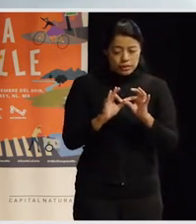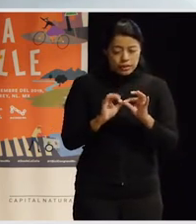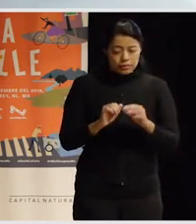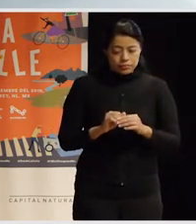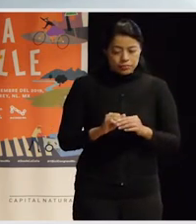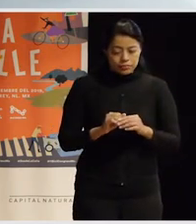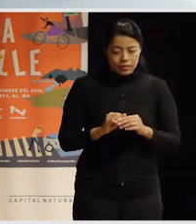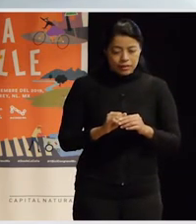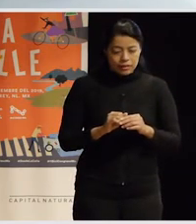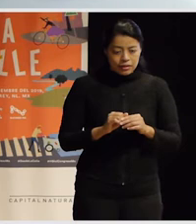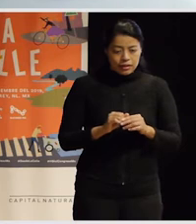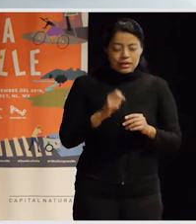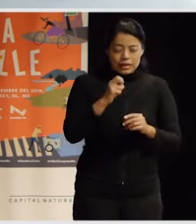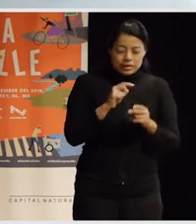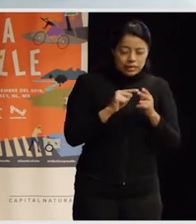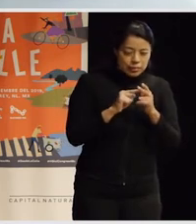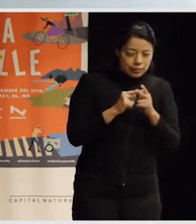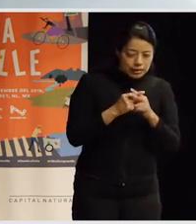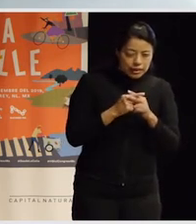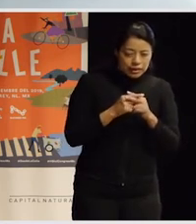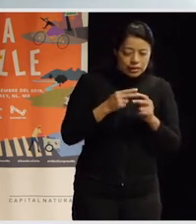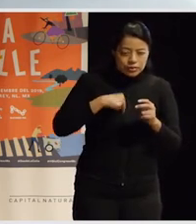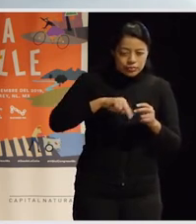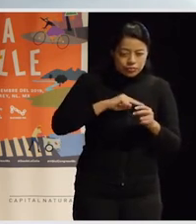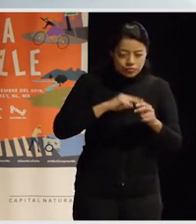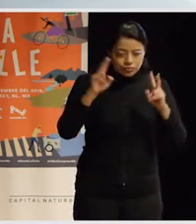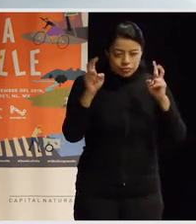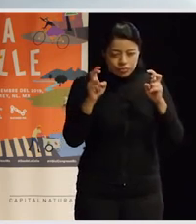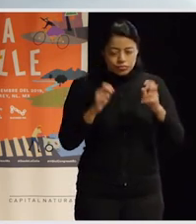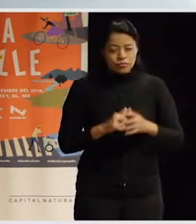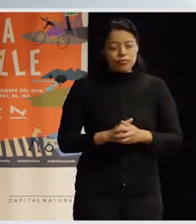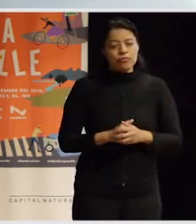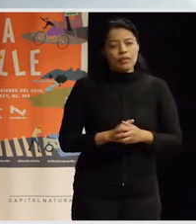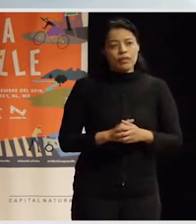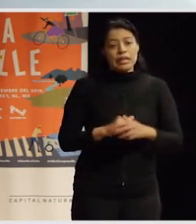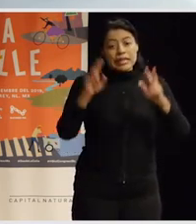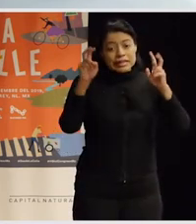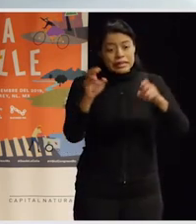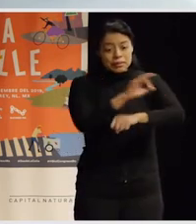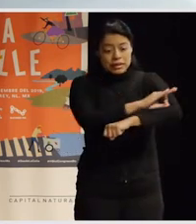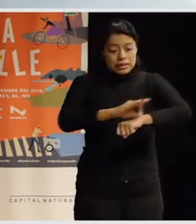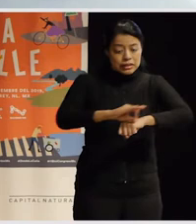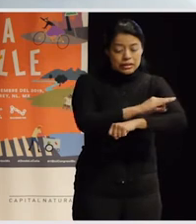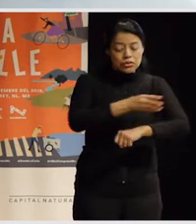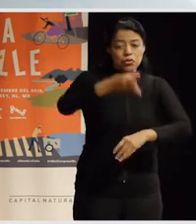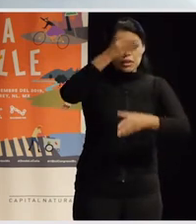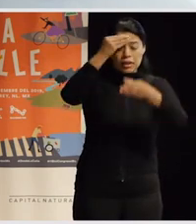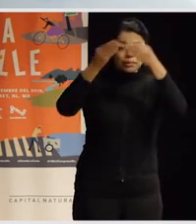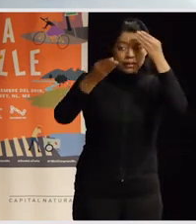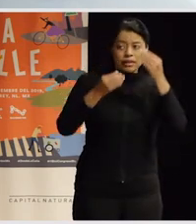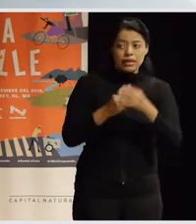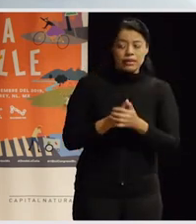este empezar nuestro, ¿no?, que fue, echamos en falta toda la parte social de la arquitectura, del aprendizaje, y, por otro lado,